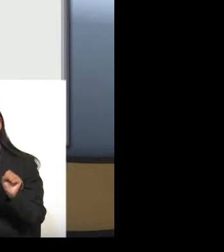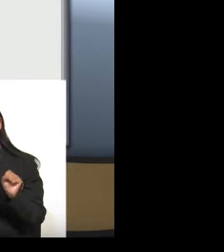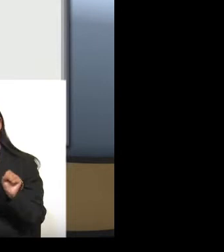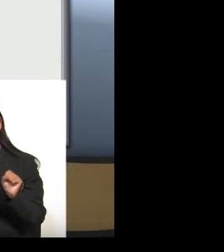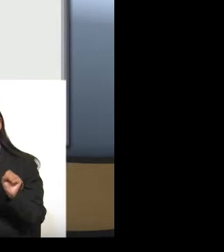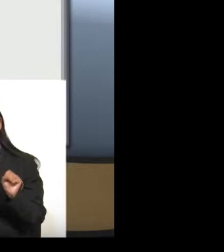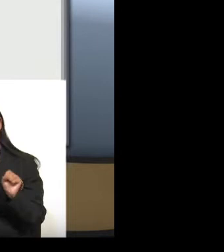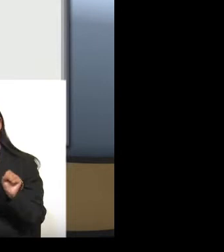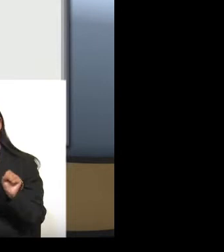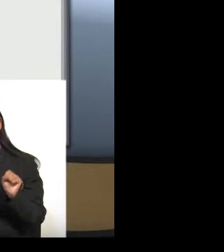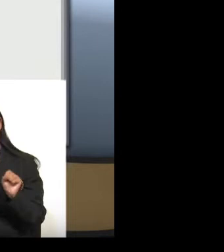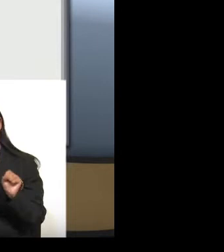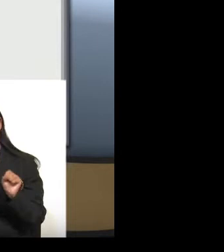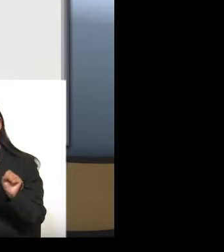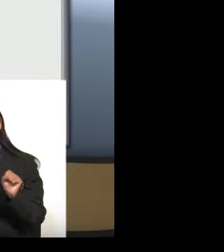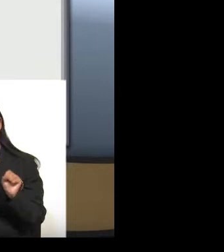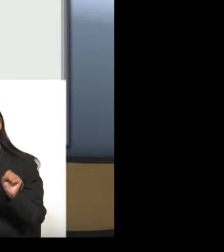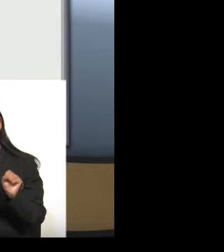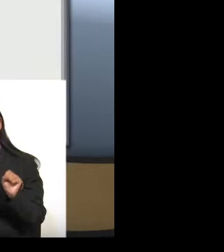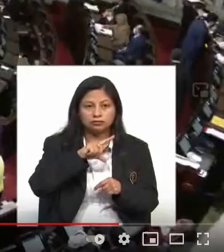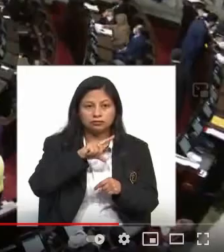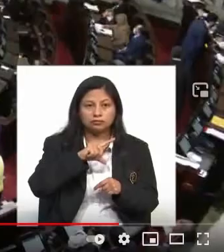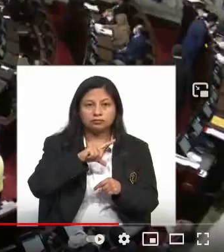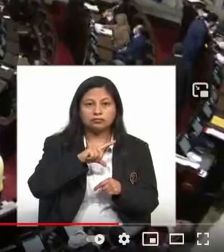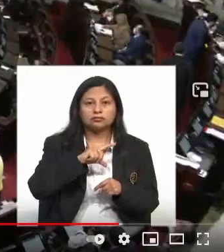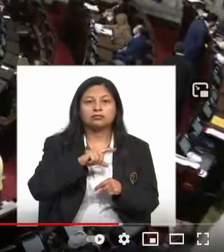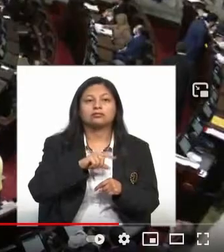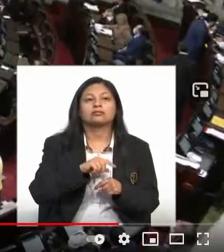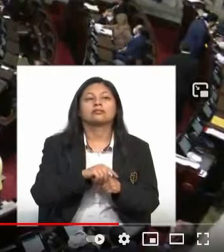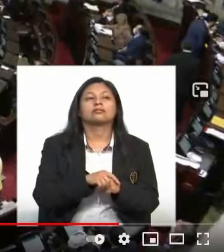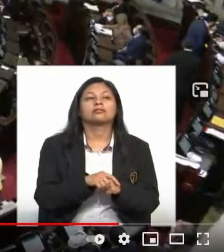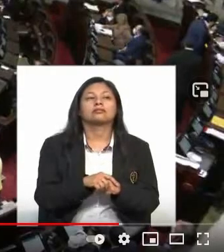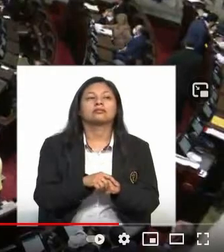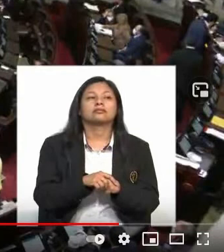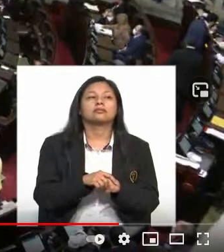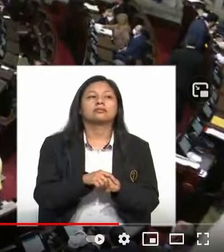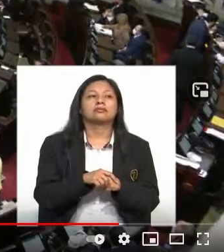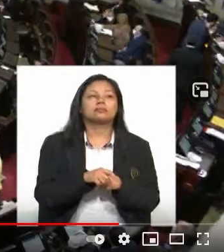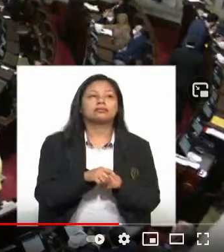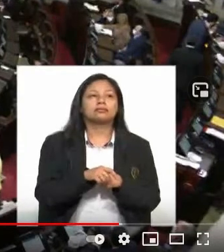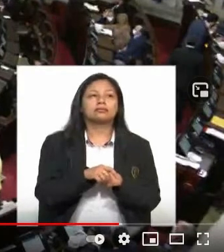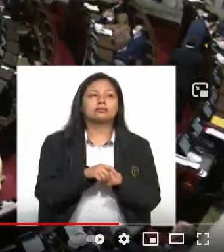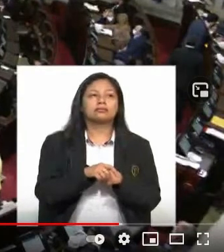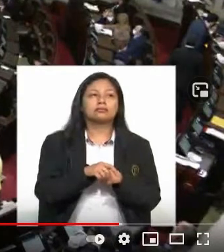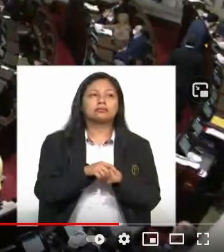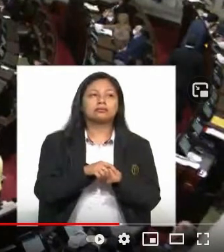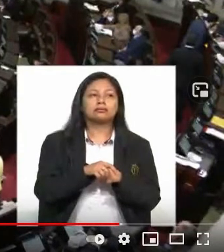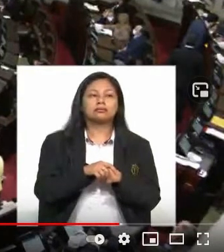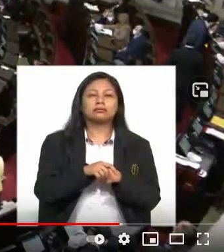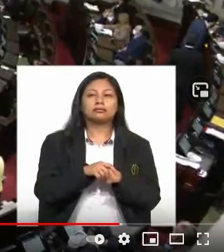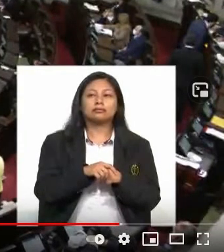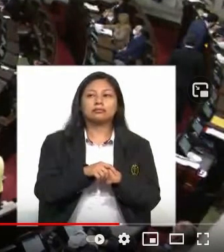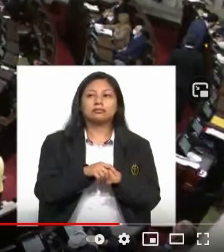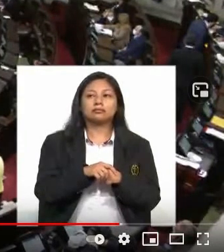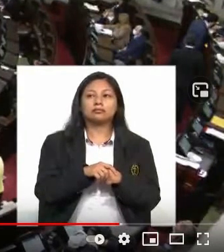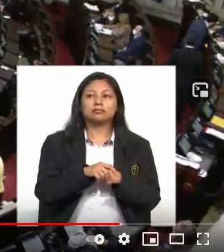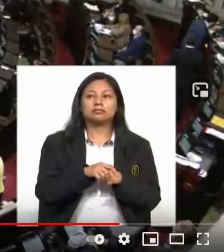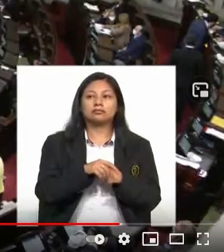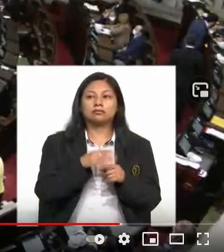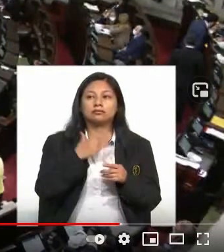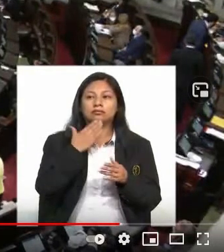exhortar al gobierno mexicano a esclarecer la muerte violenta de 19 guatemaltecos